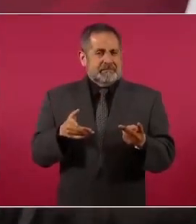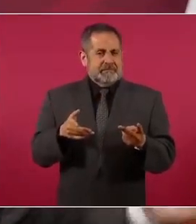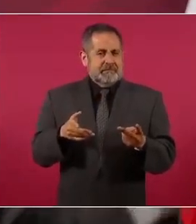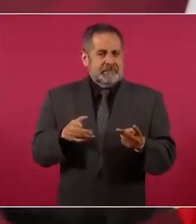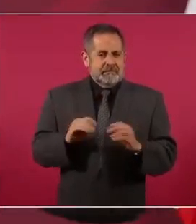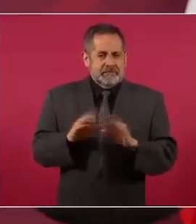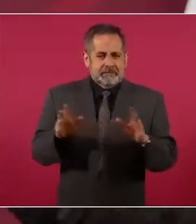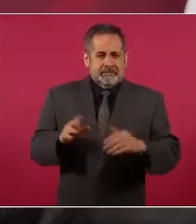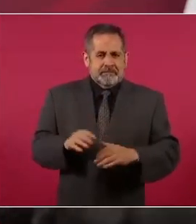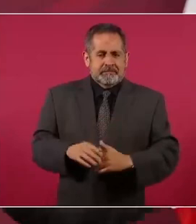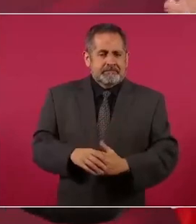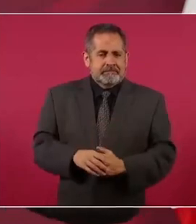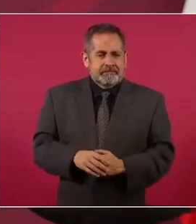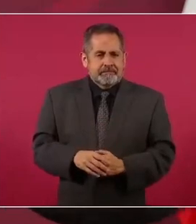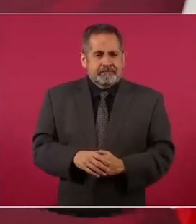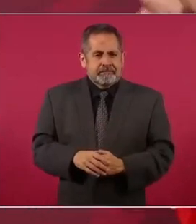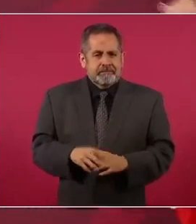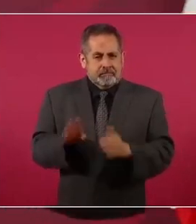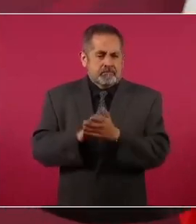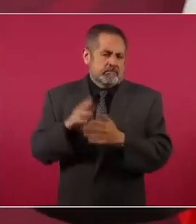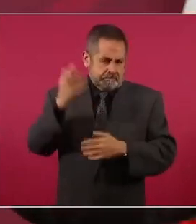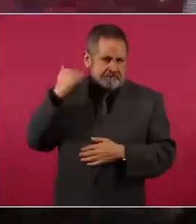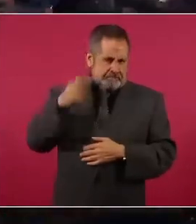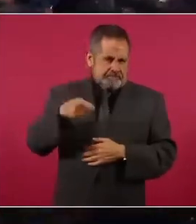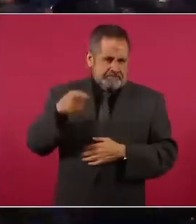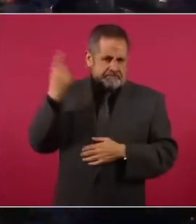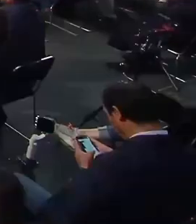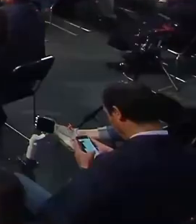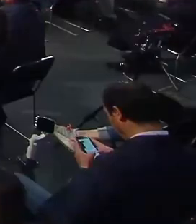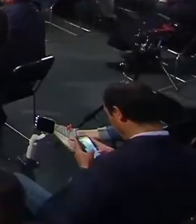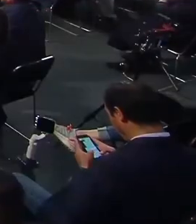claro que Díaz Ordaz ordenó la represión,